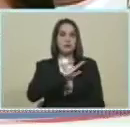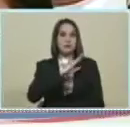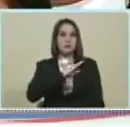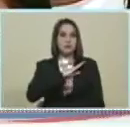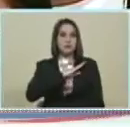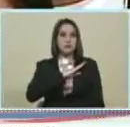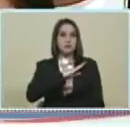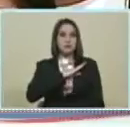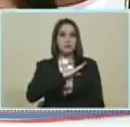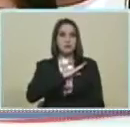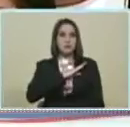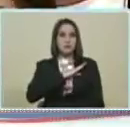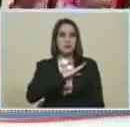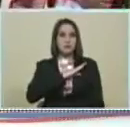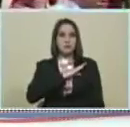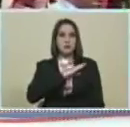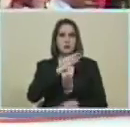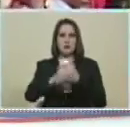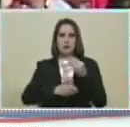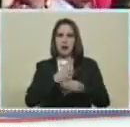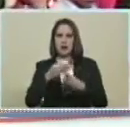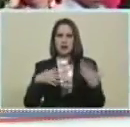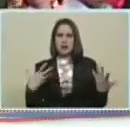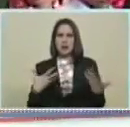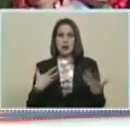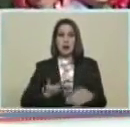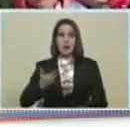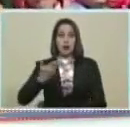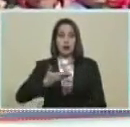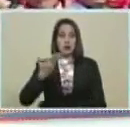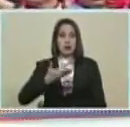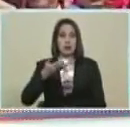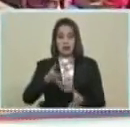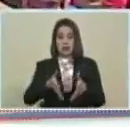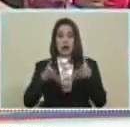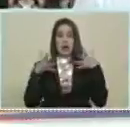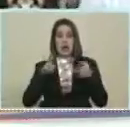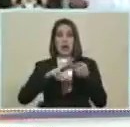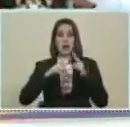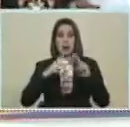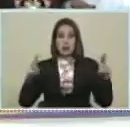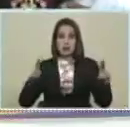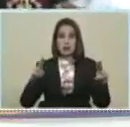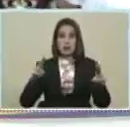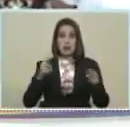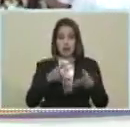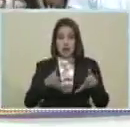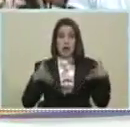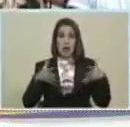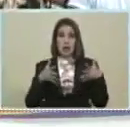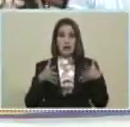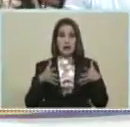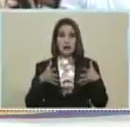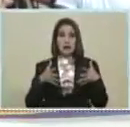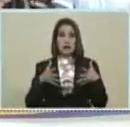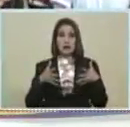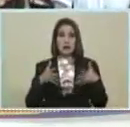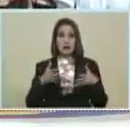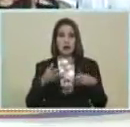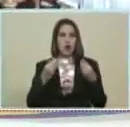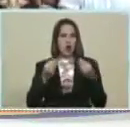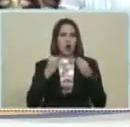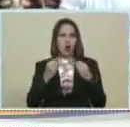constituyente Para un hecho Fundamental Ganar la paz Ganar la paz Que es la